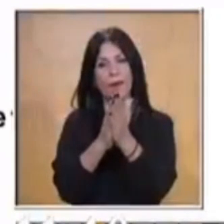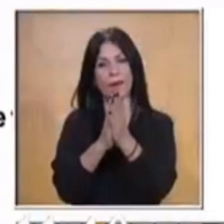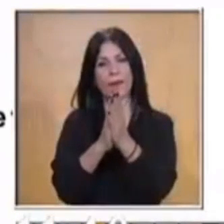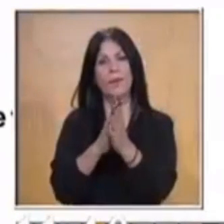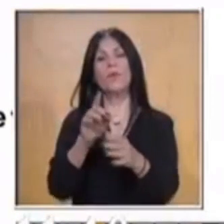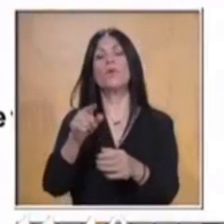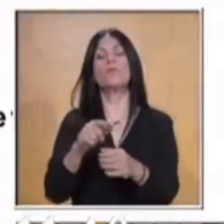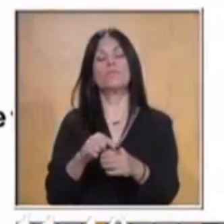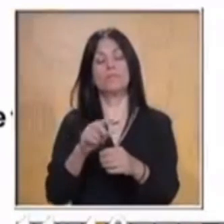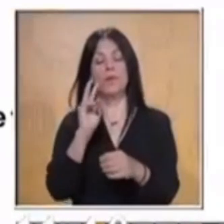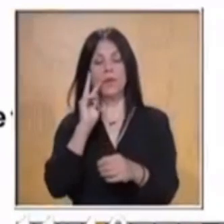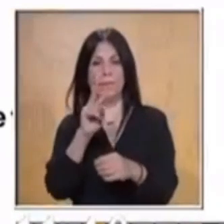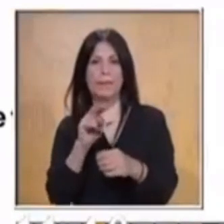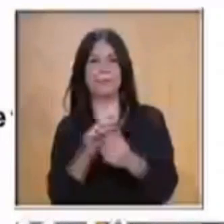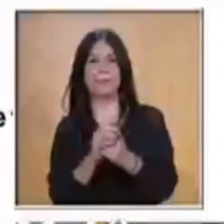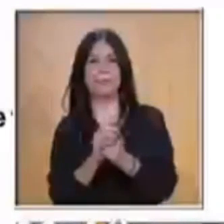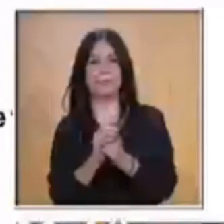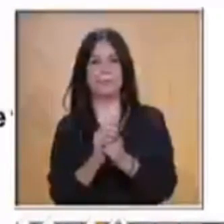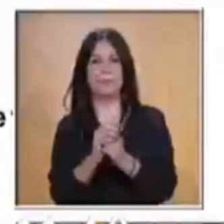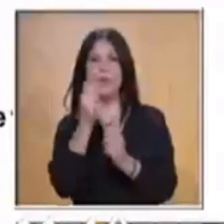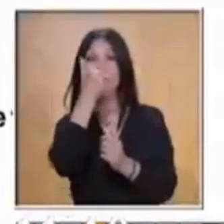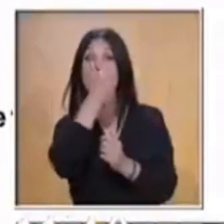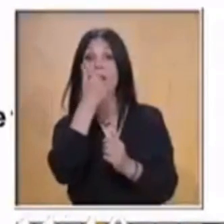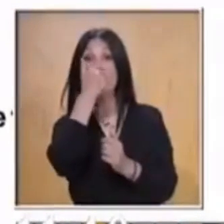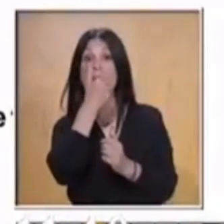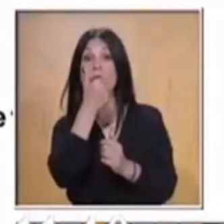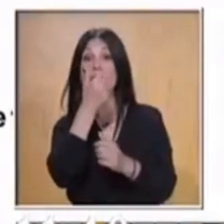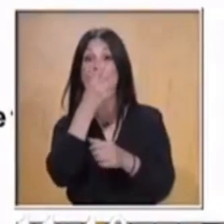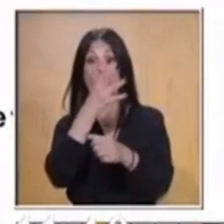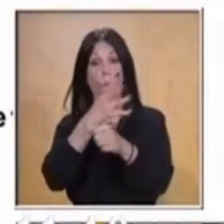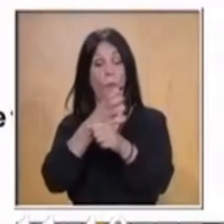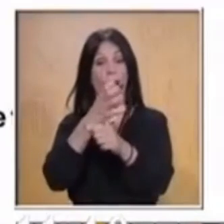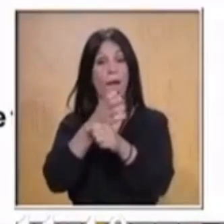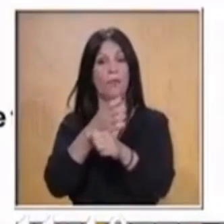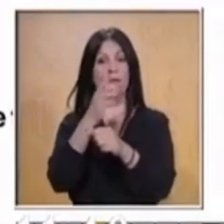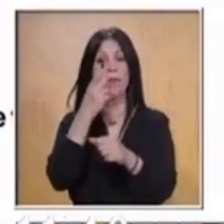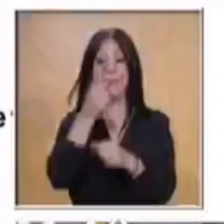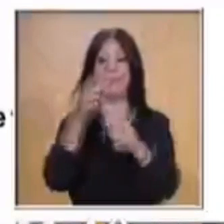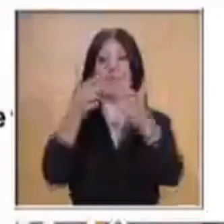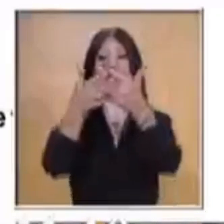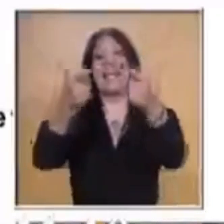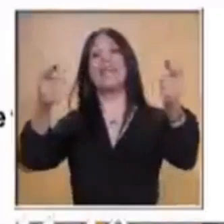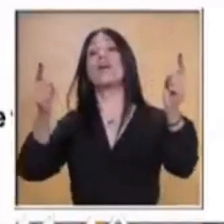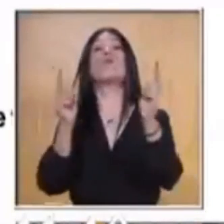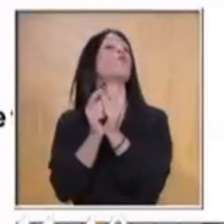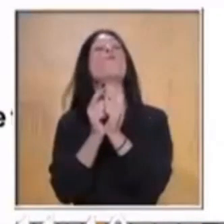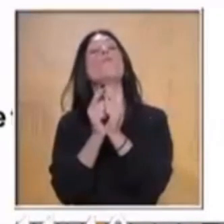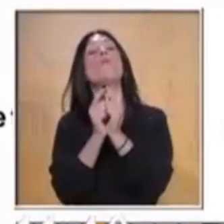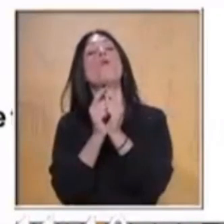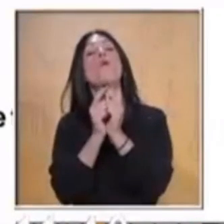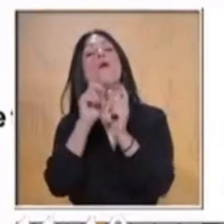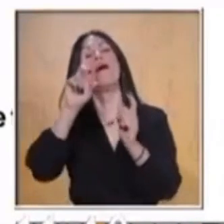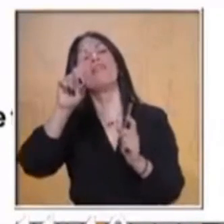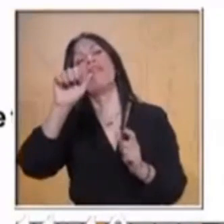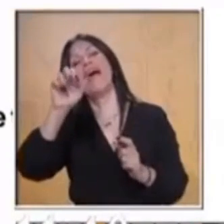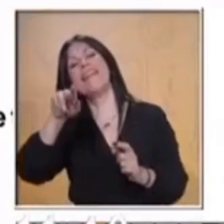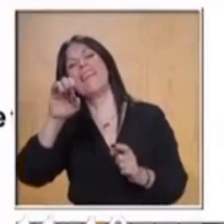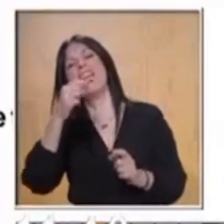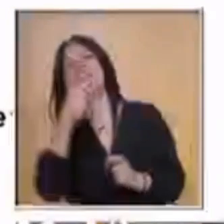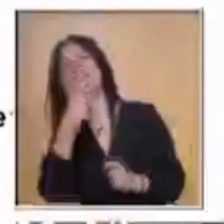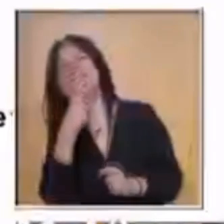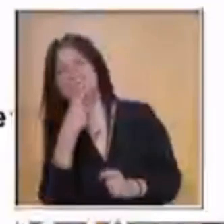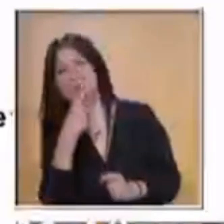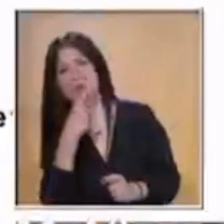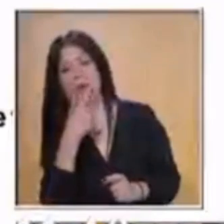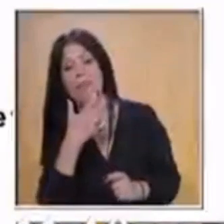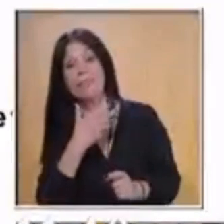aprendizaje. Ahora los alumnos de cuarto. En el grupo de Daniel hay 39 alumnos. Atención. Es un dato que hay